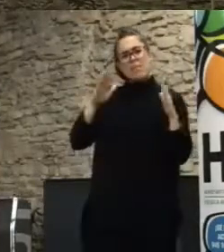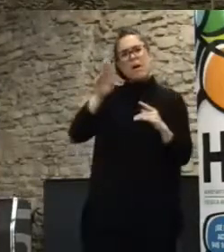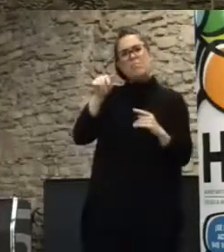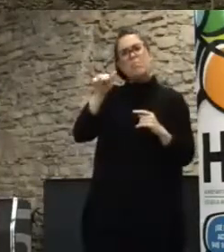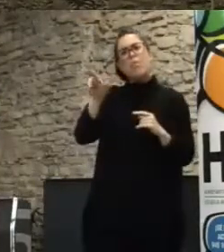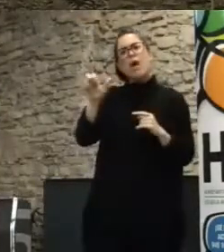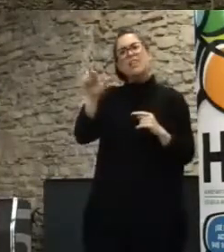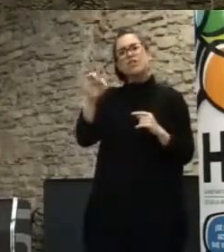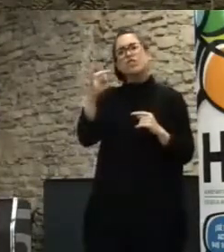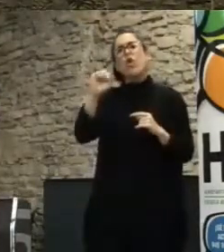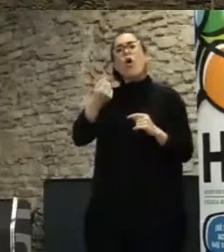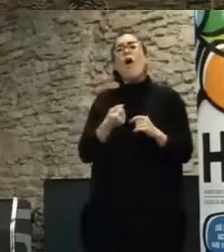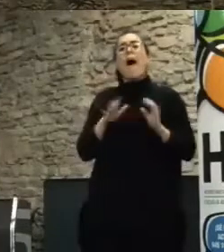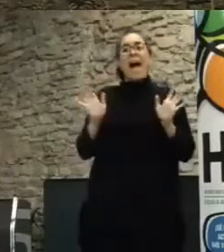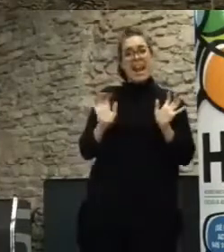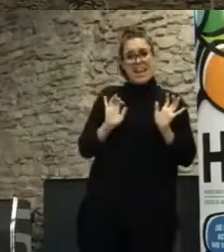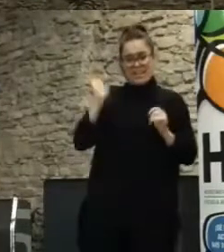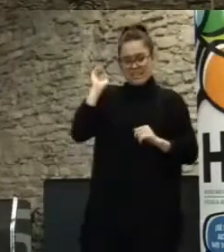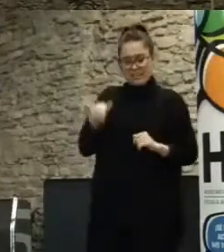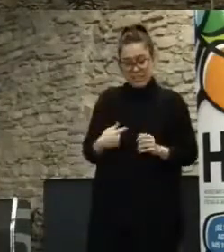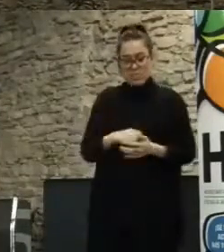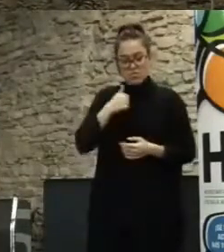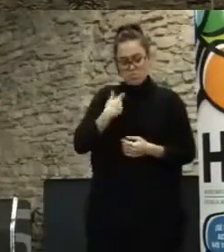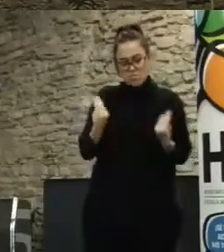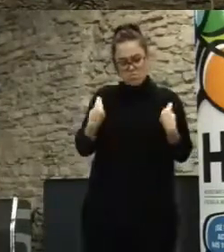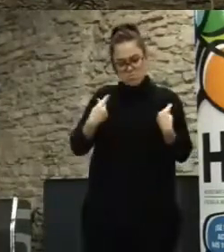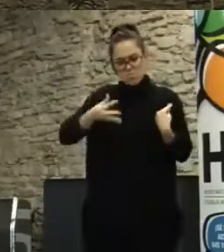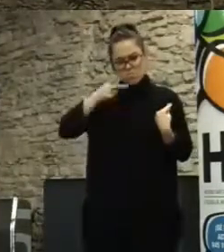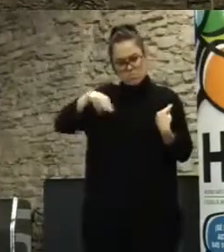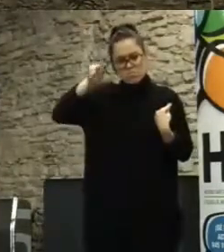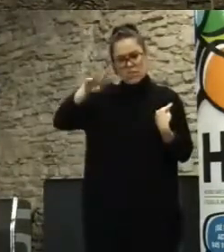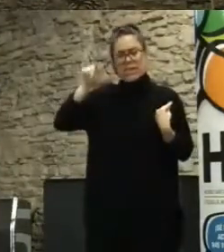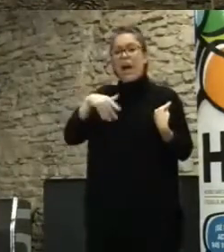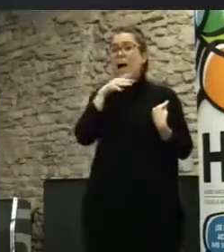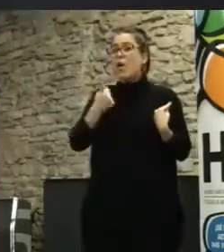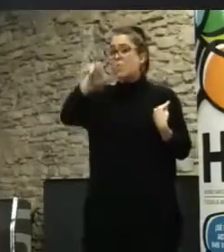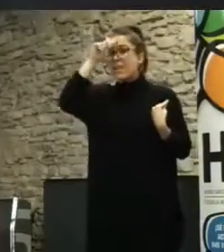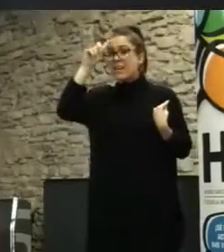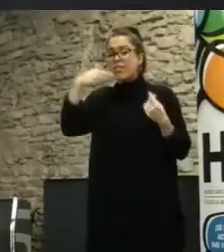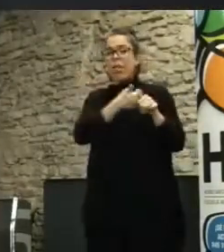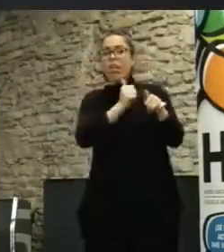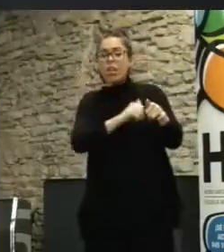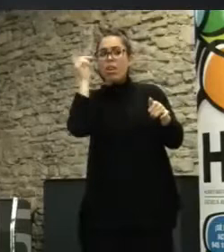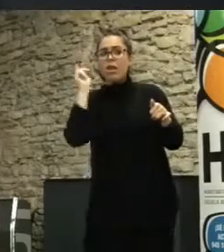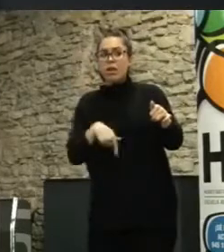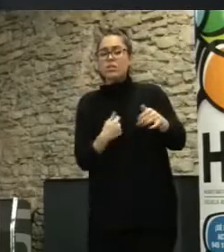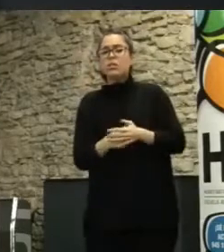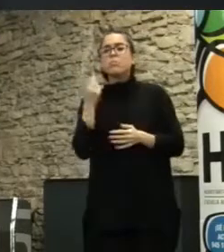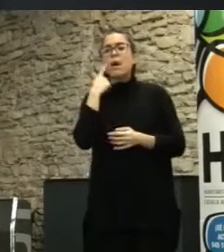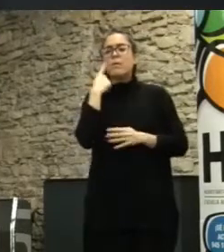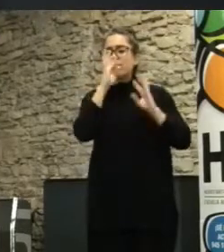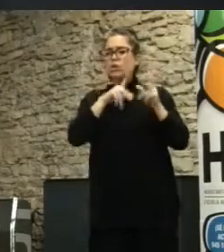curiosamente Porto Alegre ahora se ha llevado al software de Madrid para desarrollar más en lo digital sus históricos presupuestos